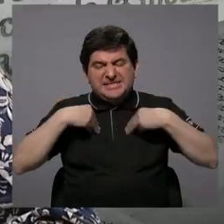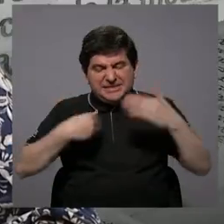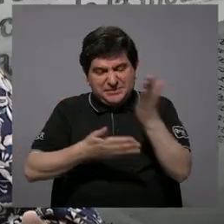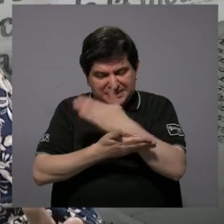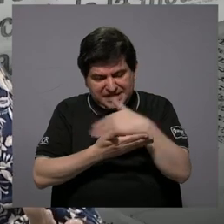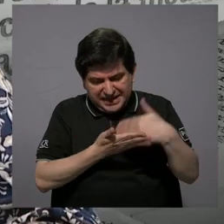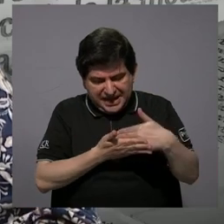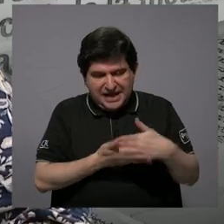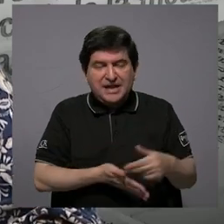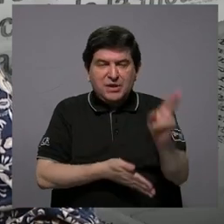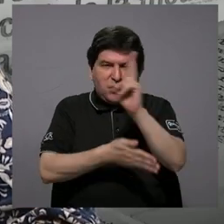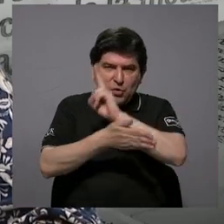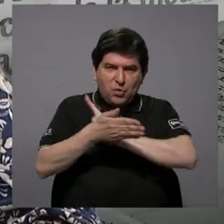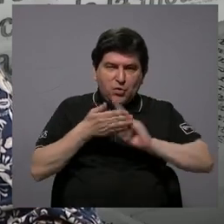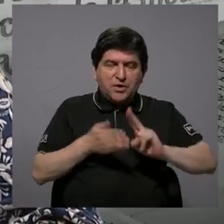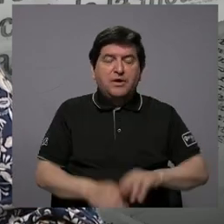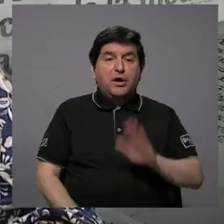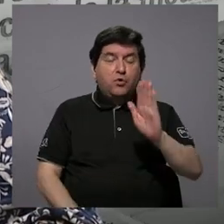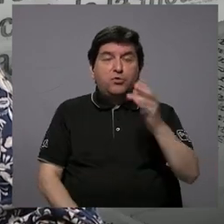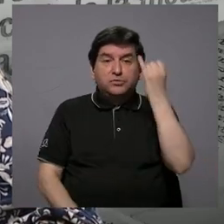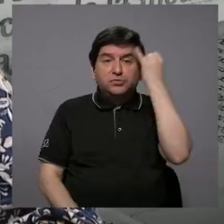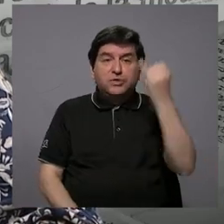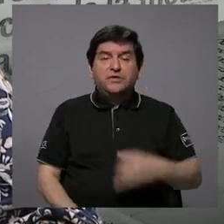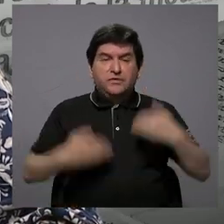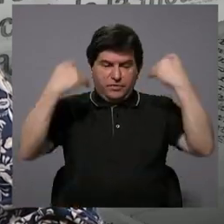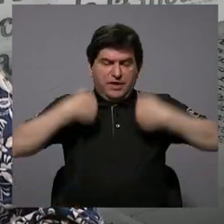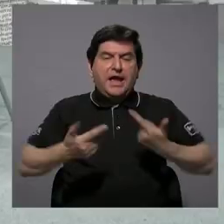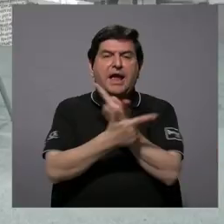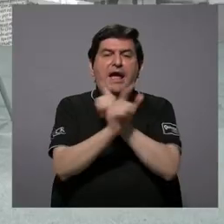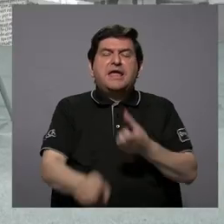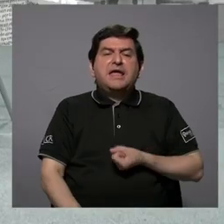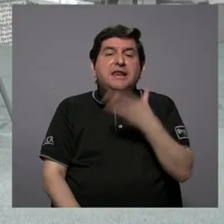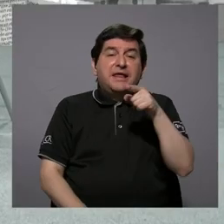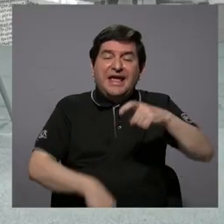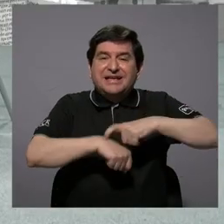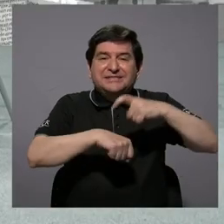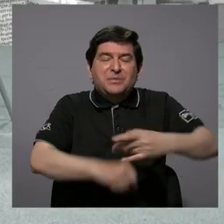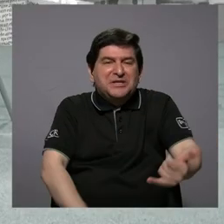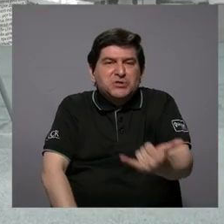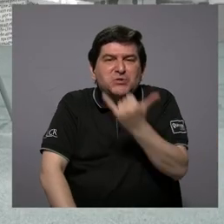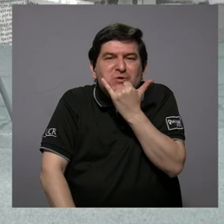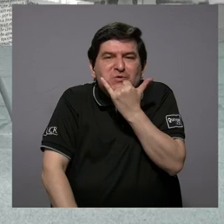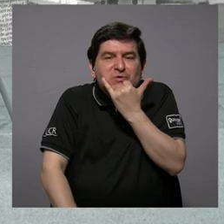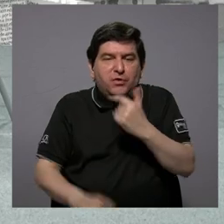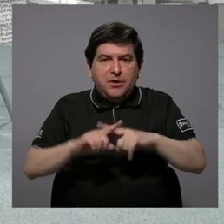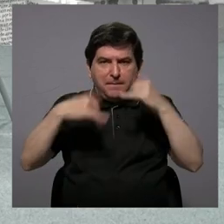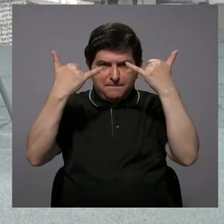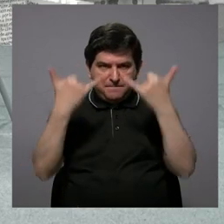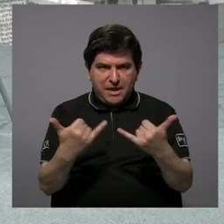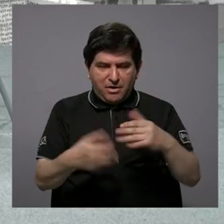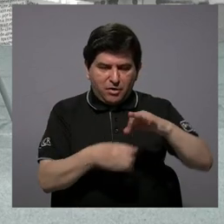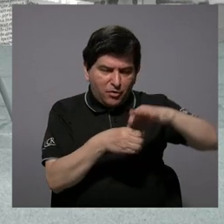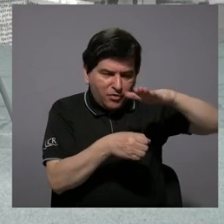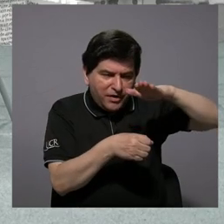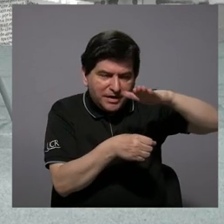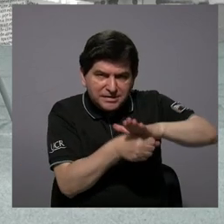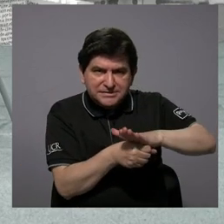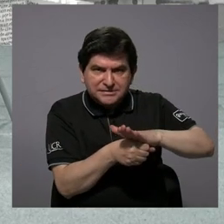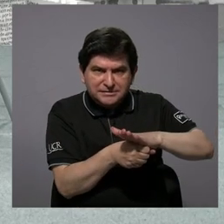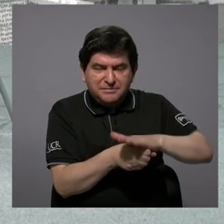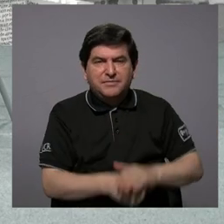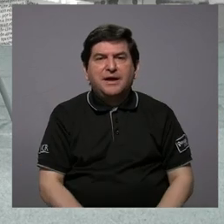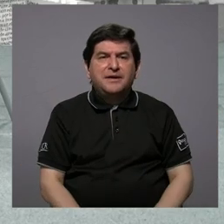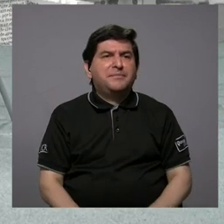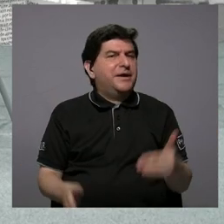Universidad con su sentido humanista y de libre expresión falló. Pero hoy se siembra una semilla